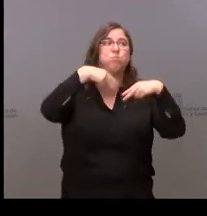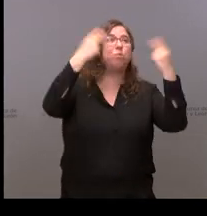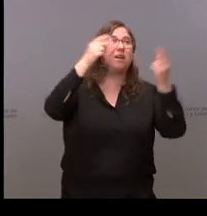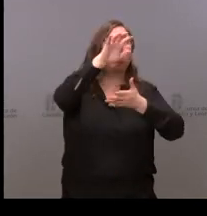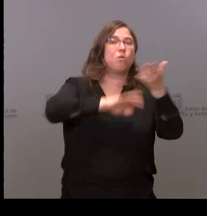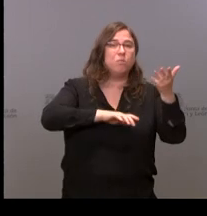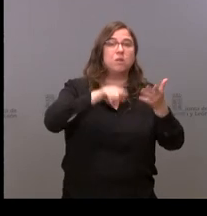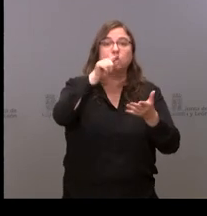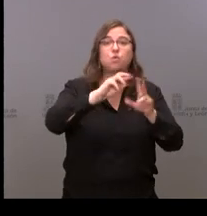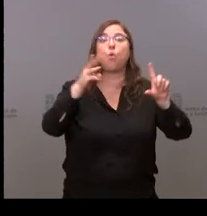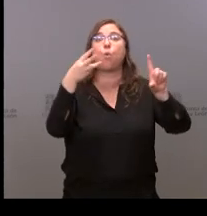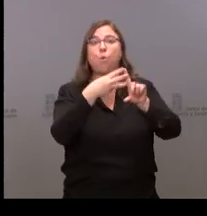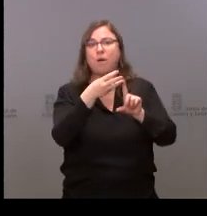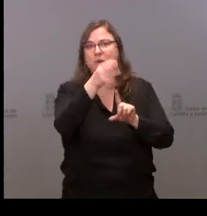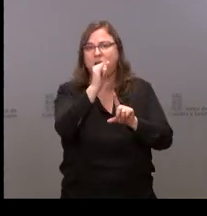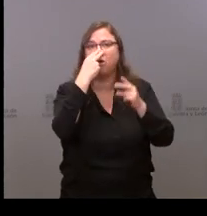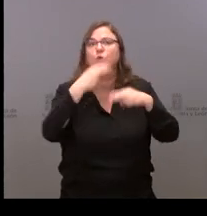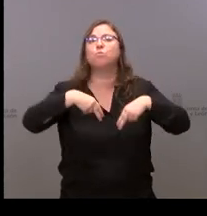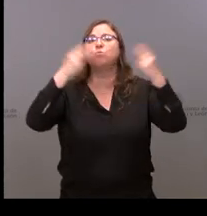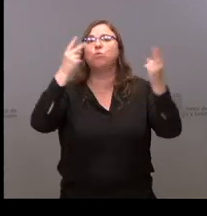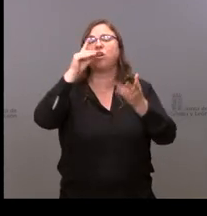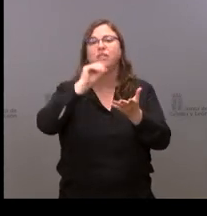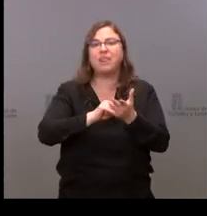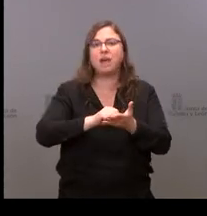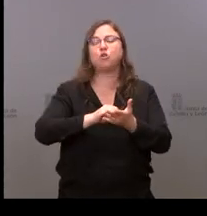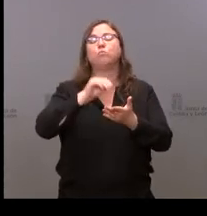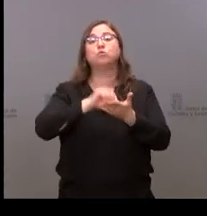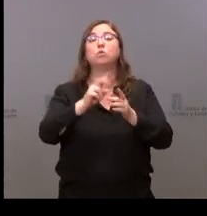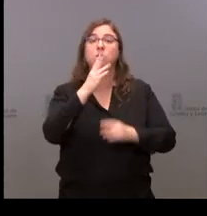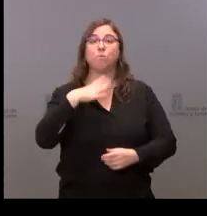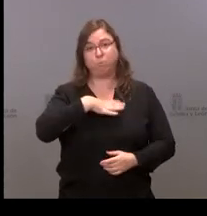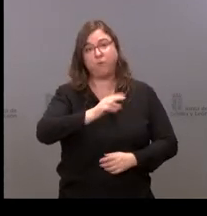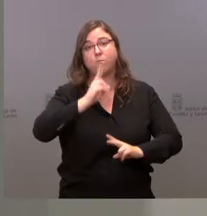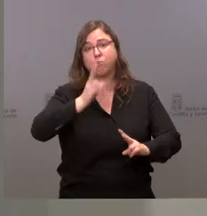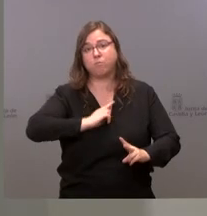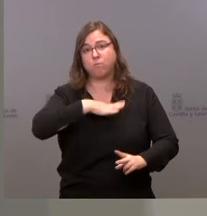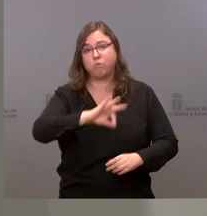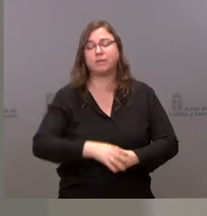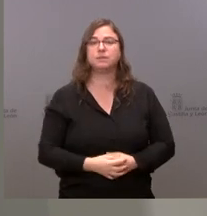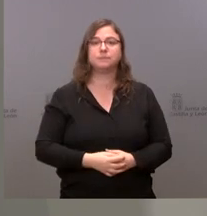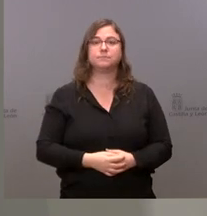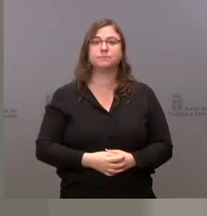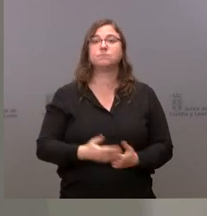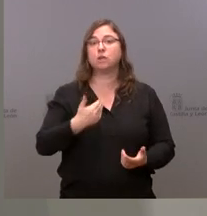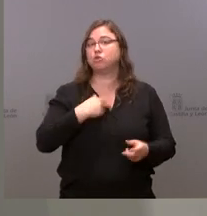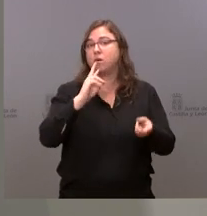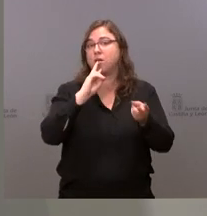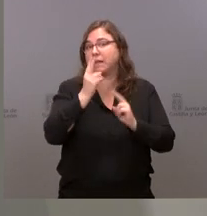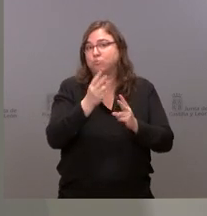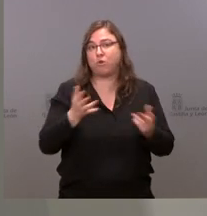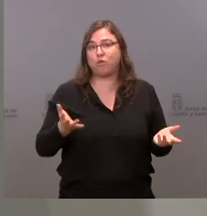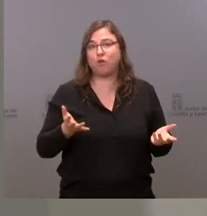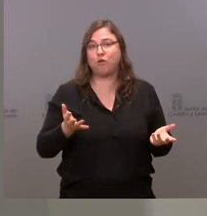tienen ustedes en su web y los ha publicado el diario .es. ¿Me puede contestar a eso? Bueno, yo lo que le contesto, lógicamente, es